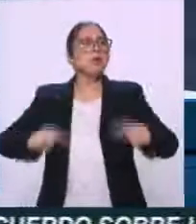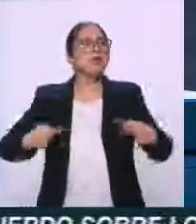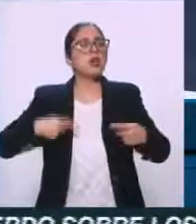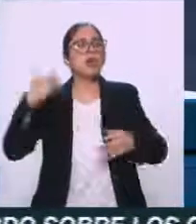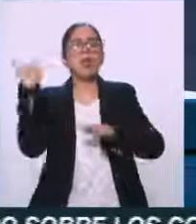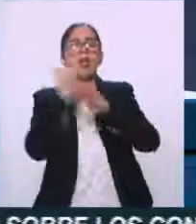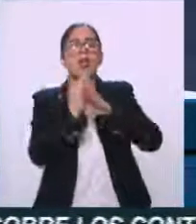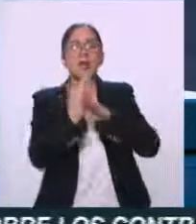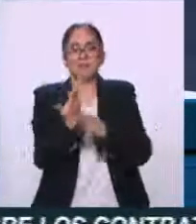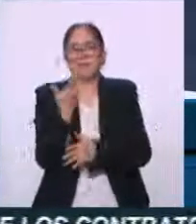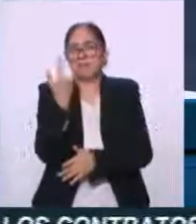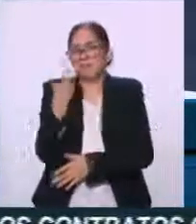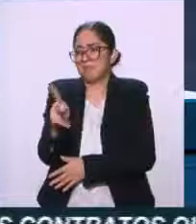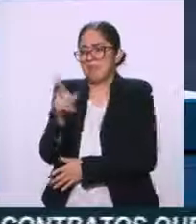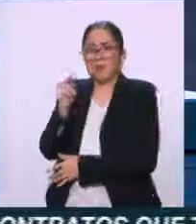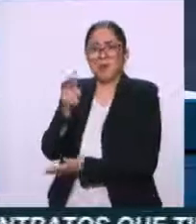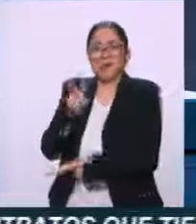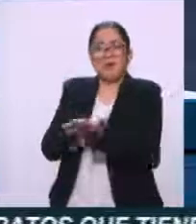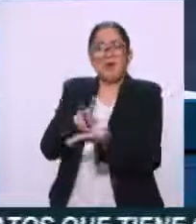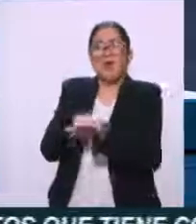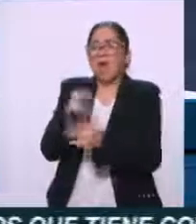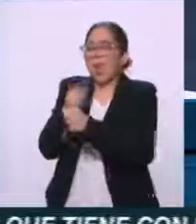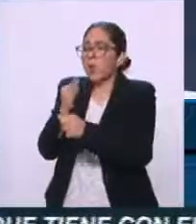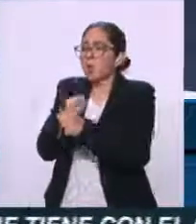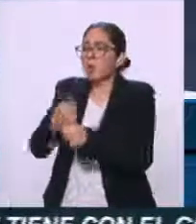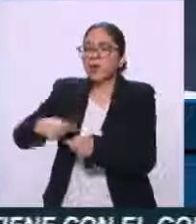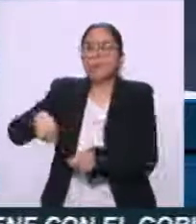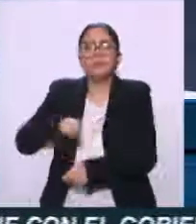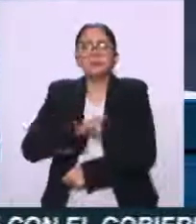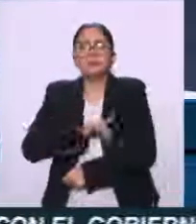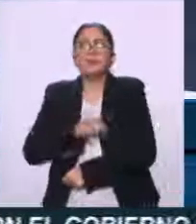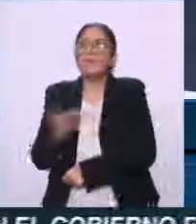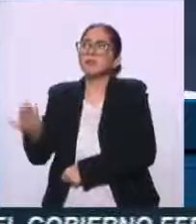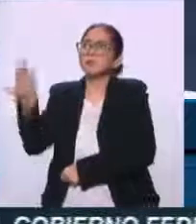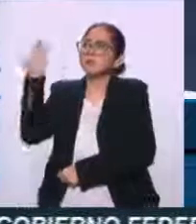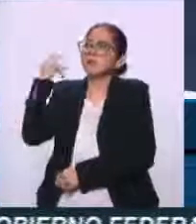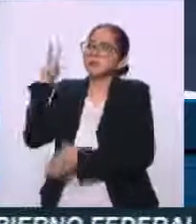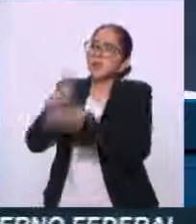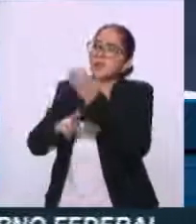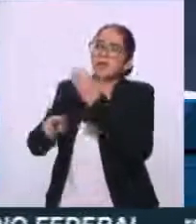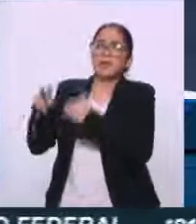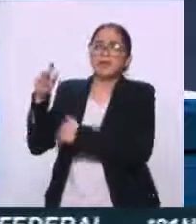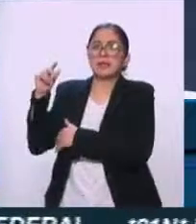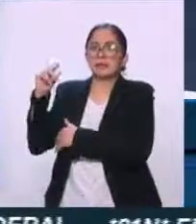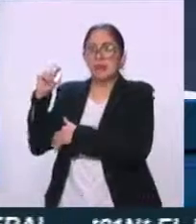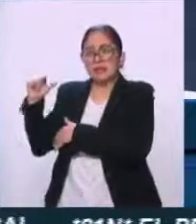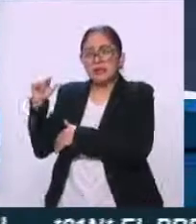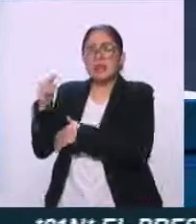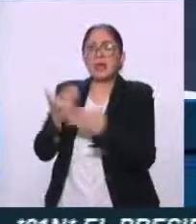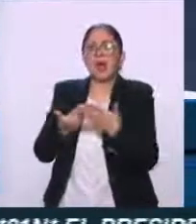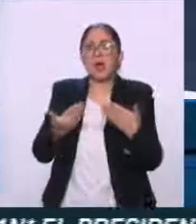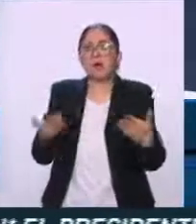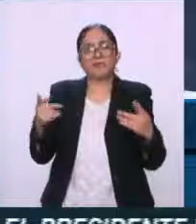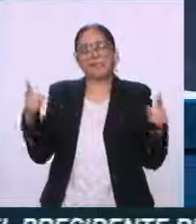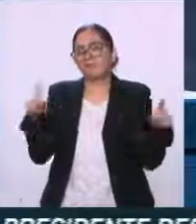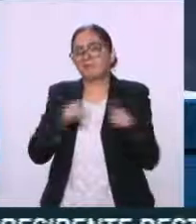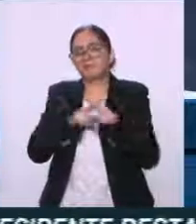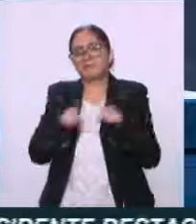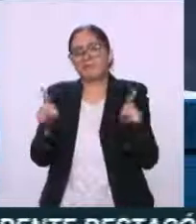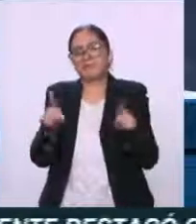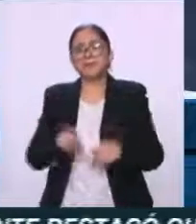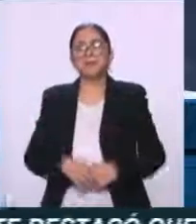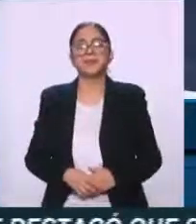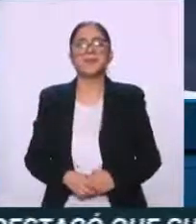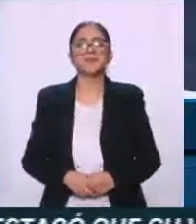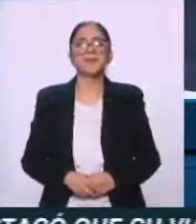estar diferenciando en medio del pánico que esto pasó en 2007 y lo que está pasando ahora. Muy, muy bajo, Alberto, y te digo, parece que son estos que